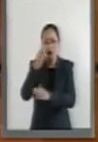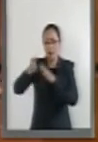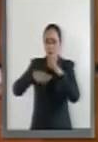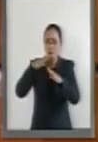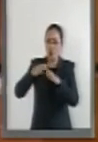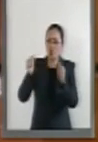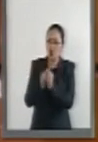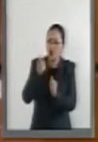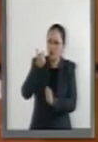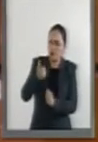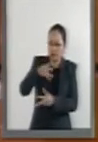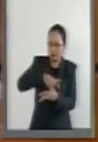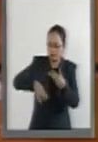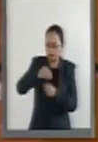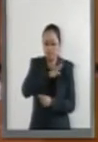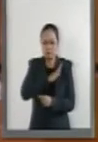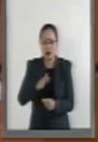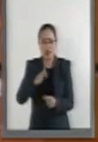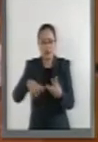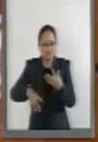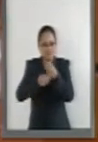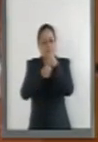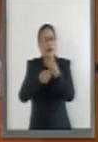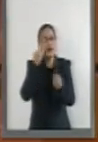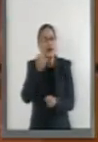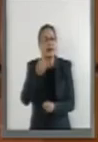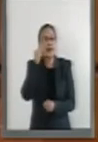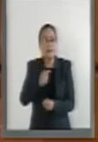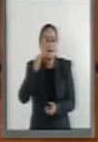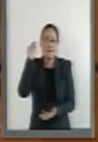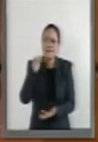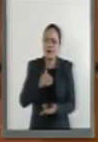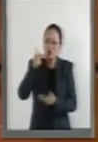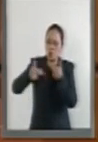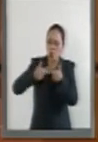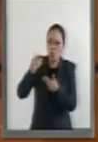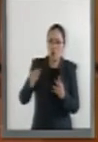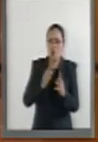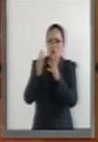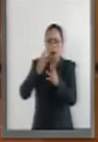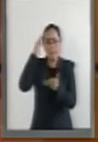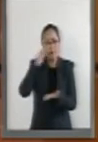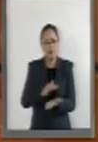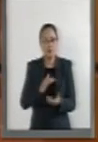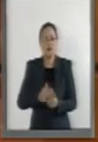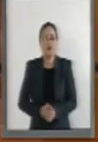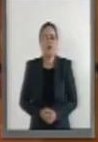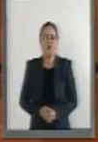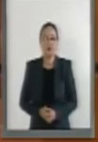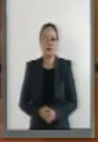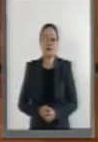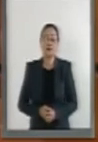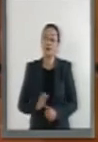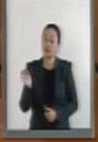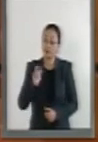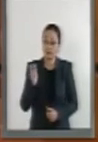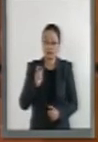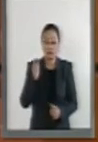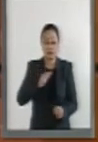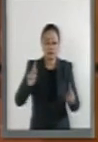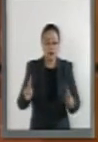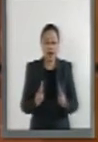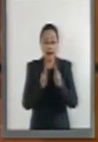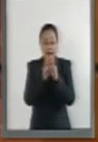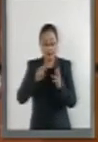con economías sustentables, sostenibles y con bajas emisiones de gases de efecto invernadero. Al firmar el Acuerdo de París,